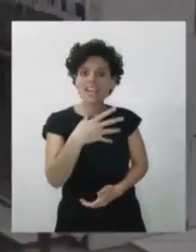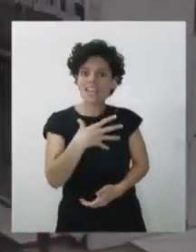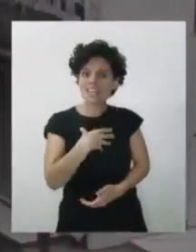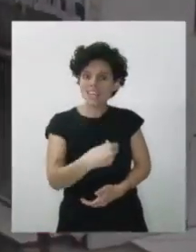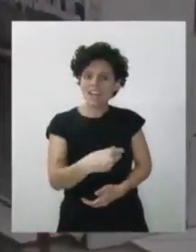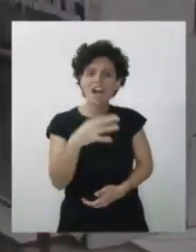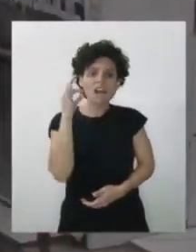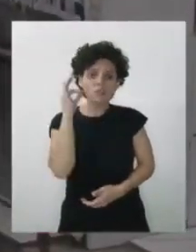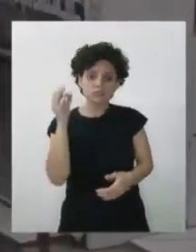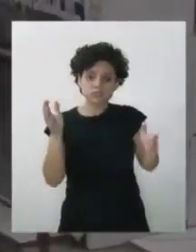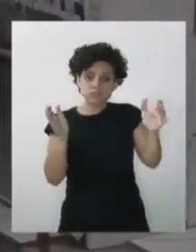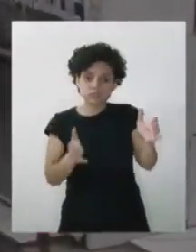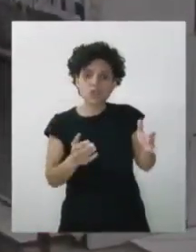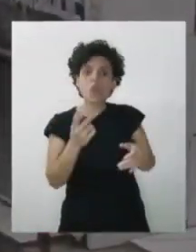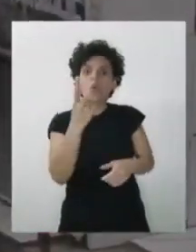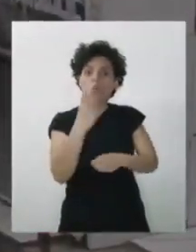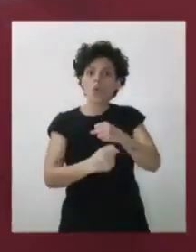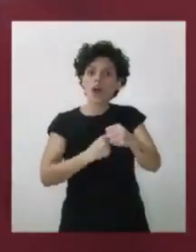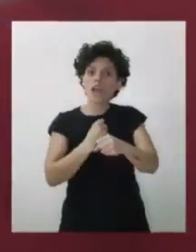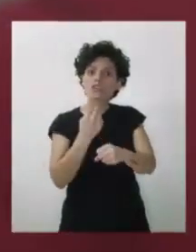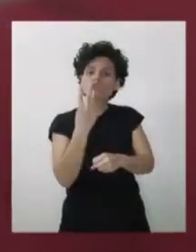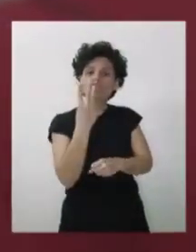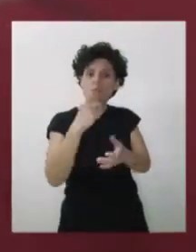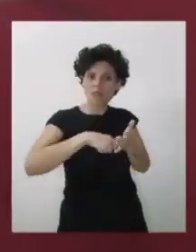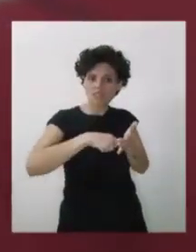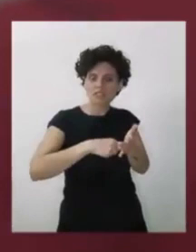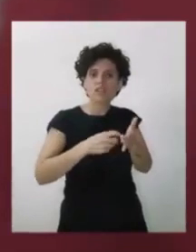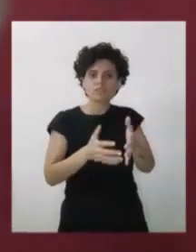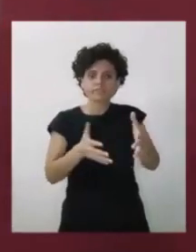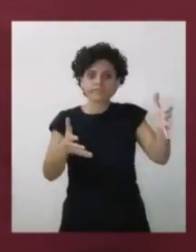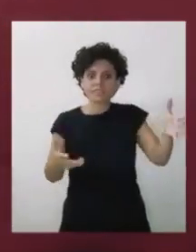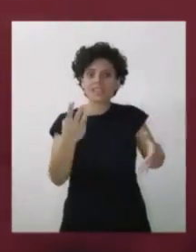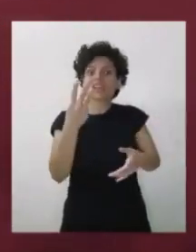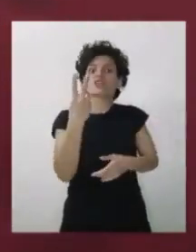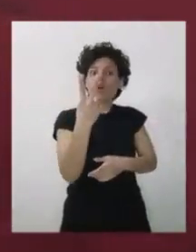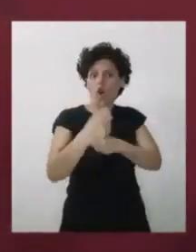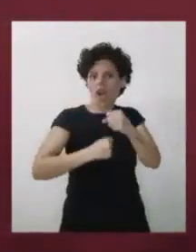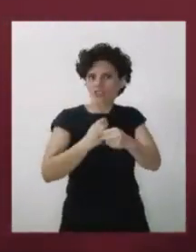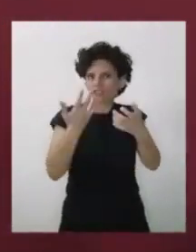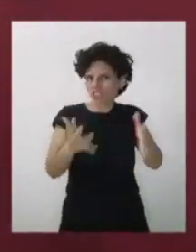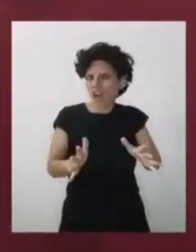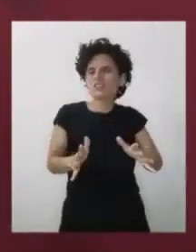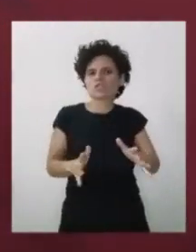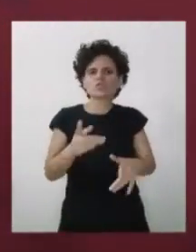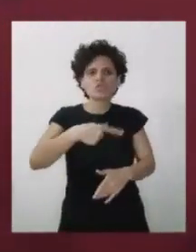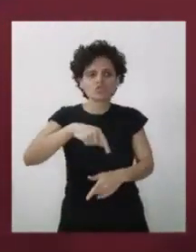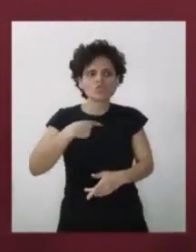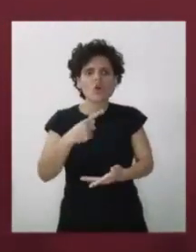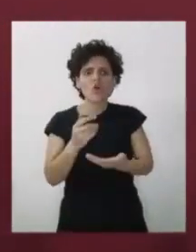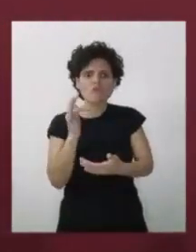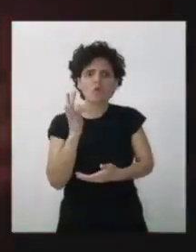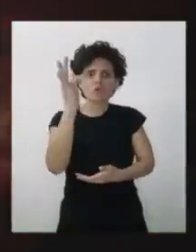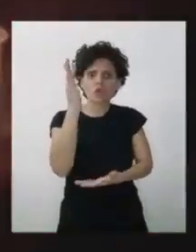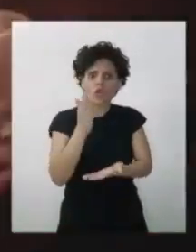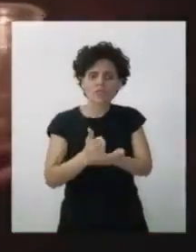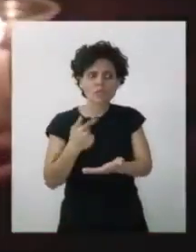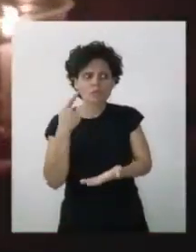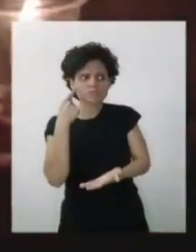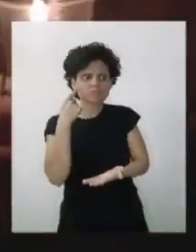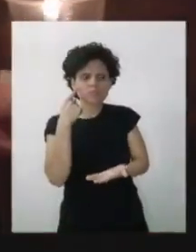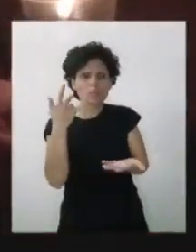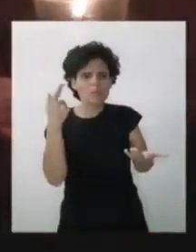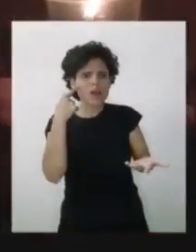año, tres meses. Ahora ella tiene dos añitos y nosotros desde ya tenemos que estar preparados para a futuro irle conversando